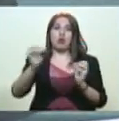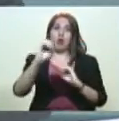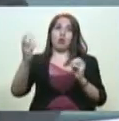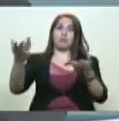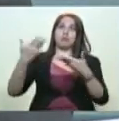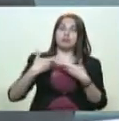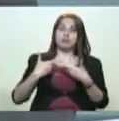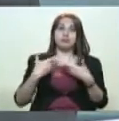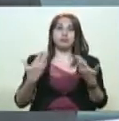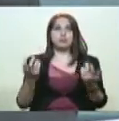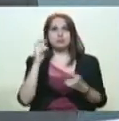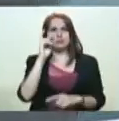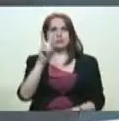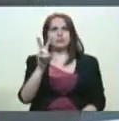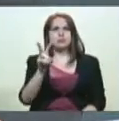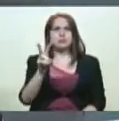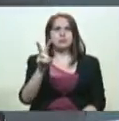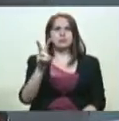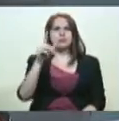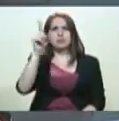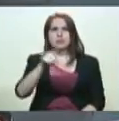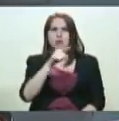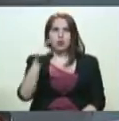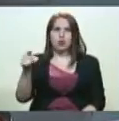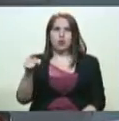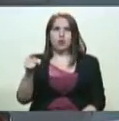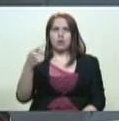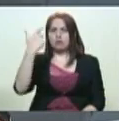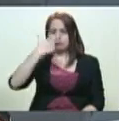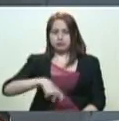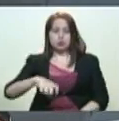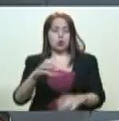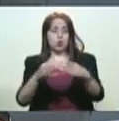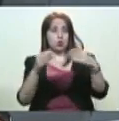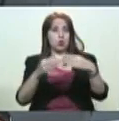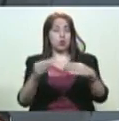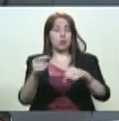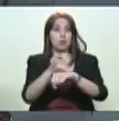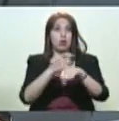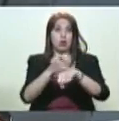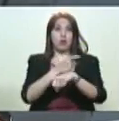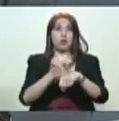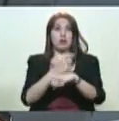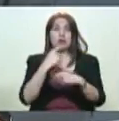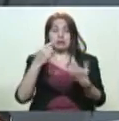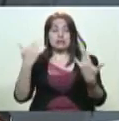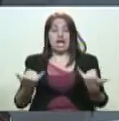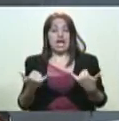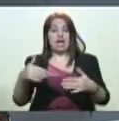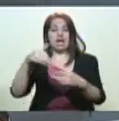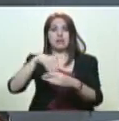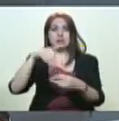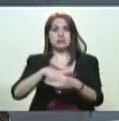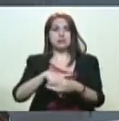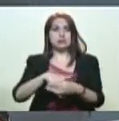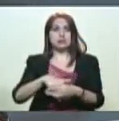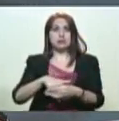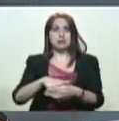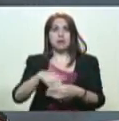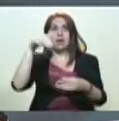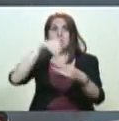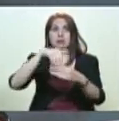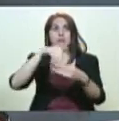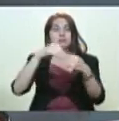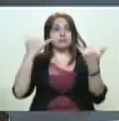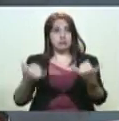ahorita estaremos por ver, si era sincero, de parte de factores de la oposición venezolana que decían elecciones ya. Bueno, elecciones ya vamos